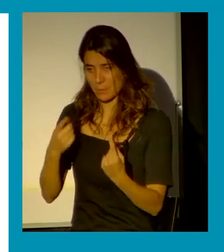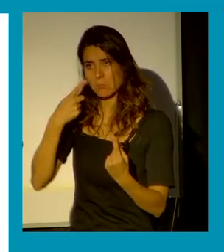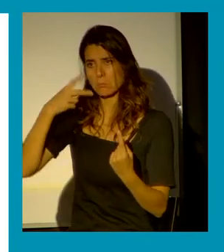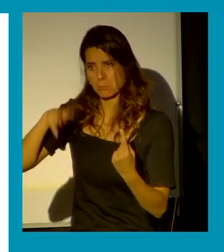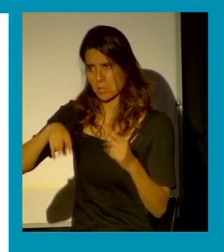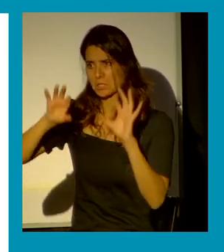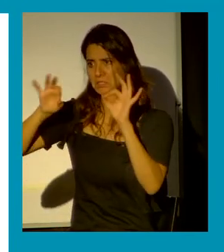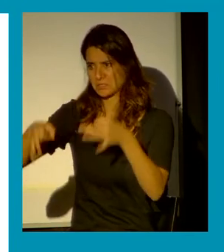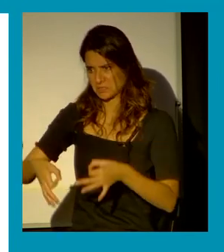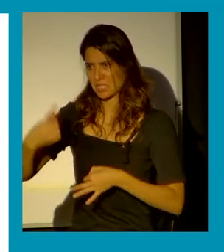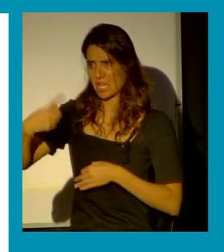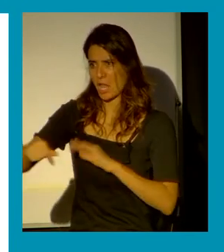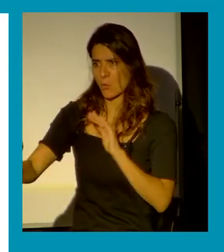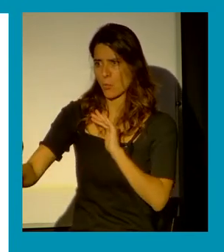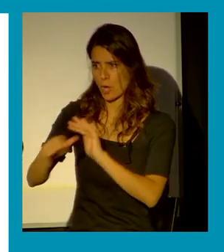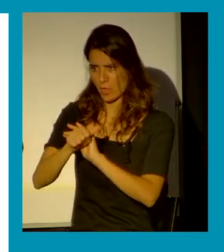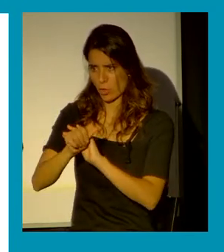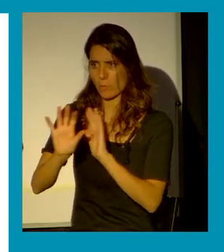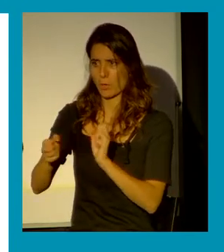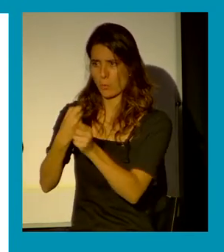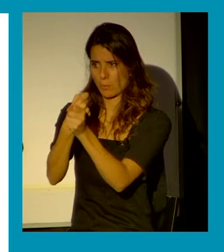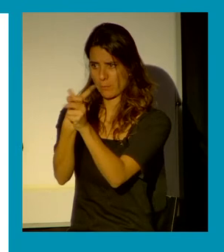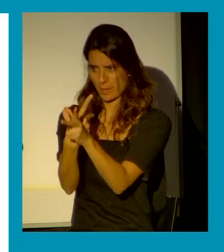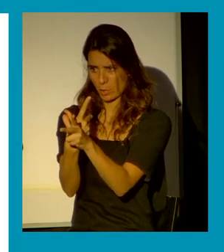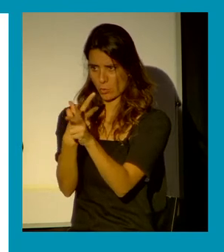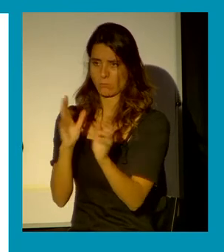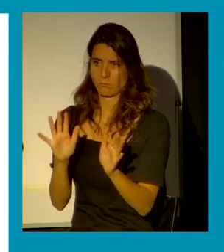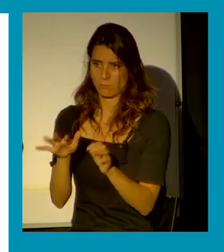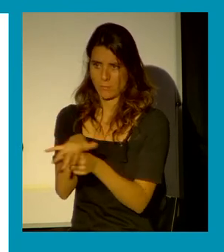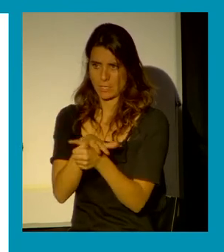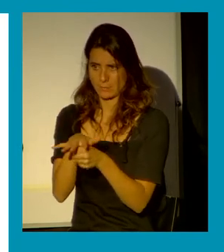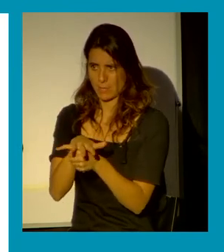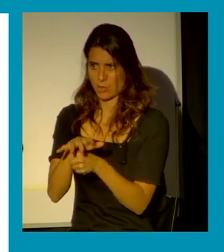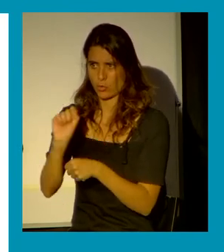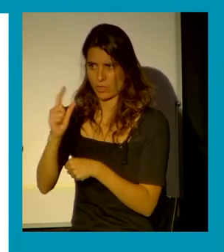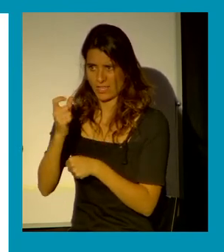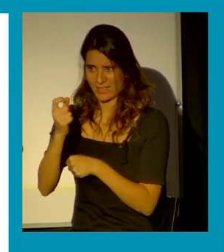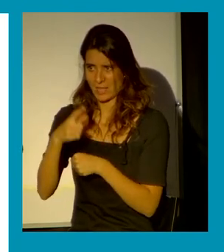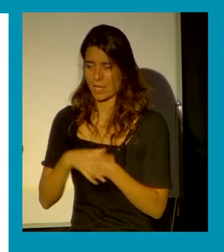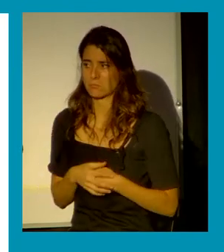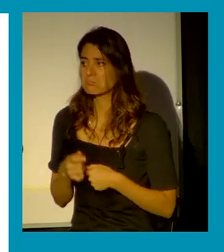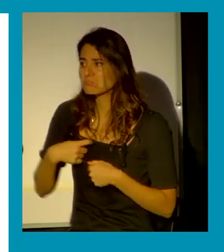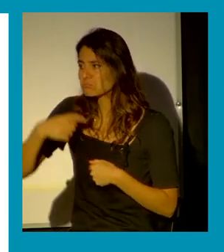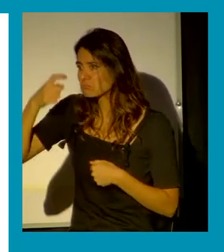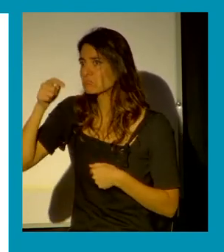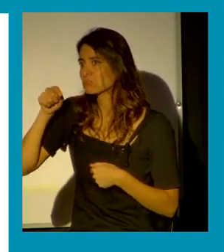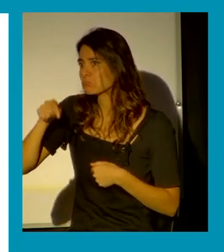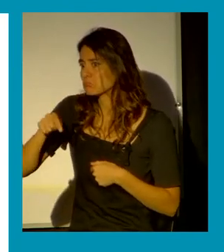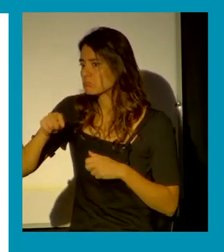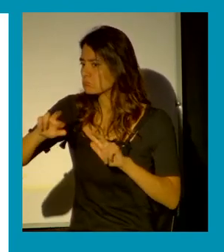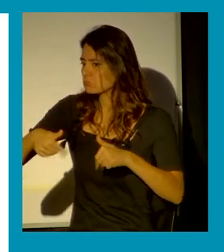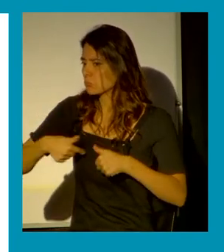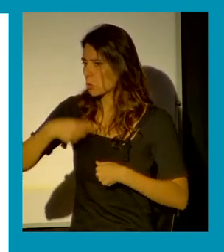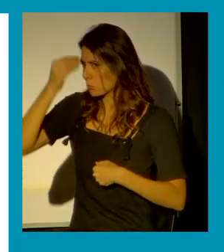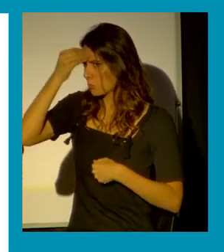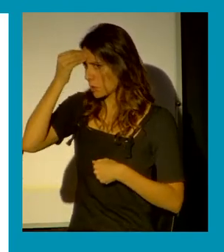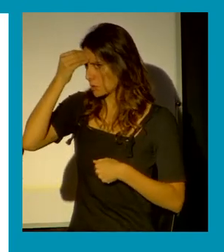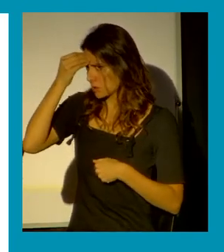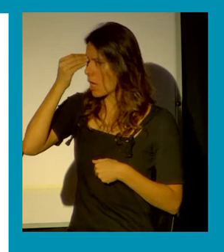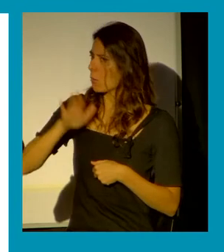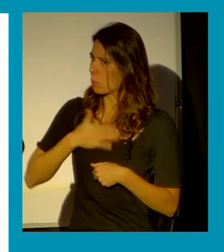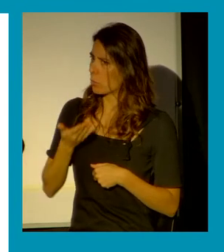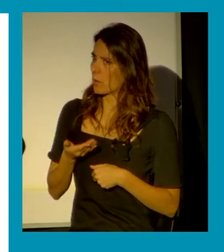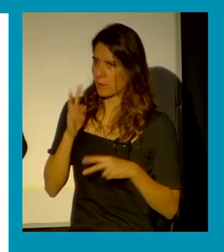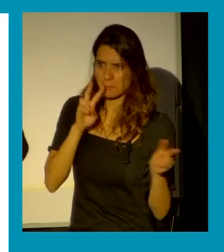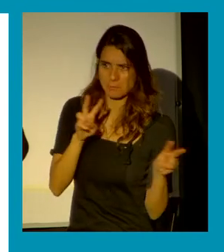videoconferencia. Y esto me parece comenzar a reconocer que nos relacionamos y que los actos de naturaleza sexual se pueden dar y